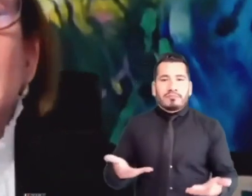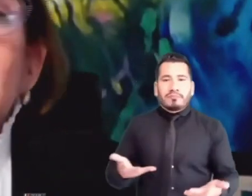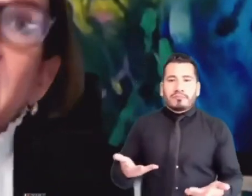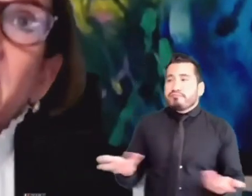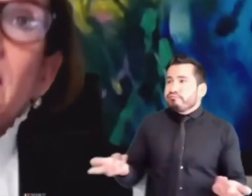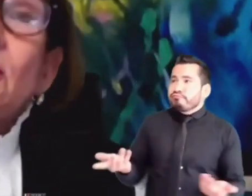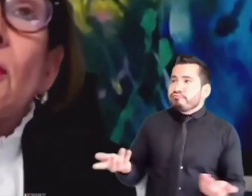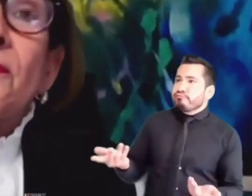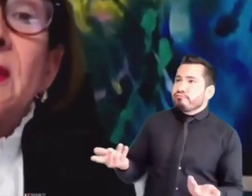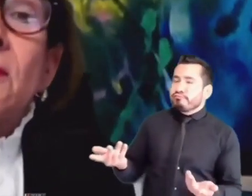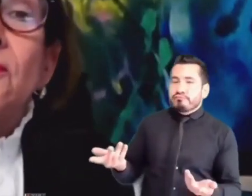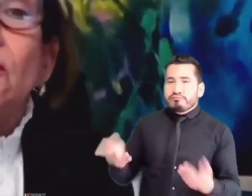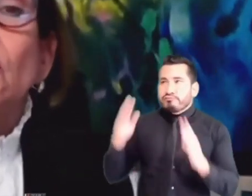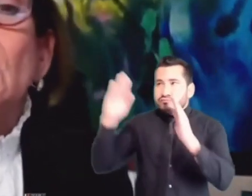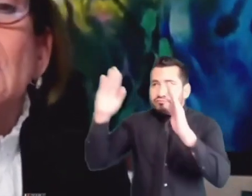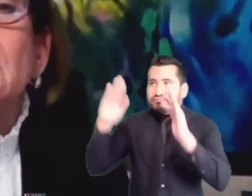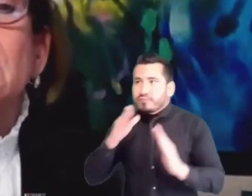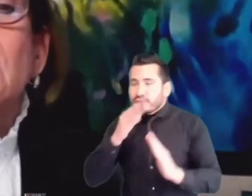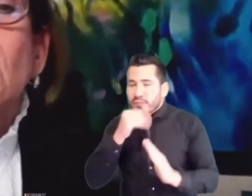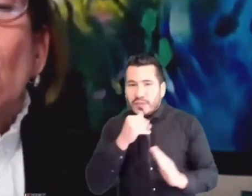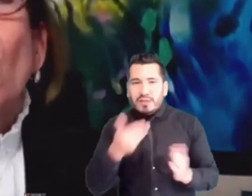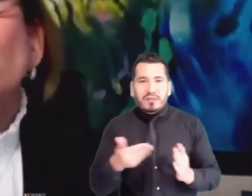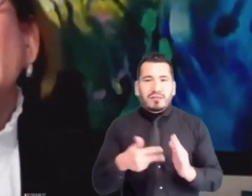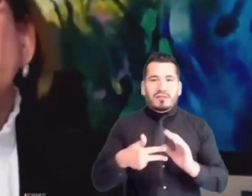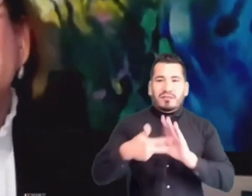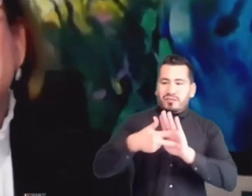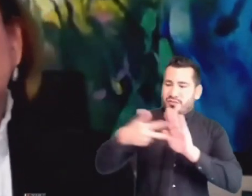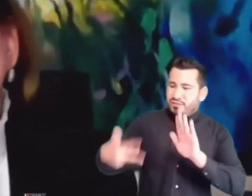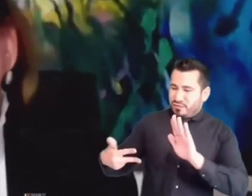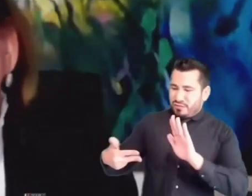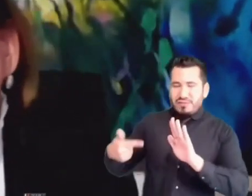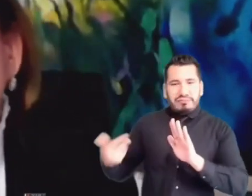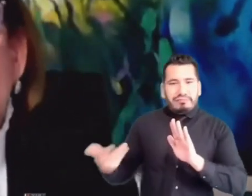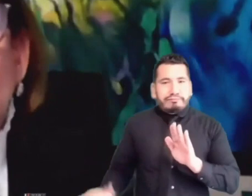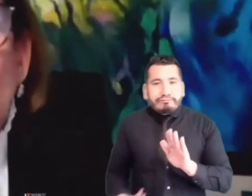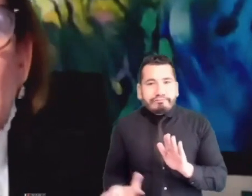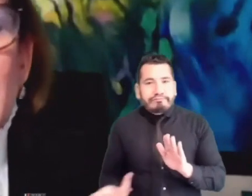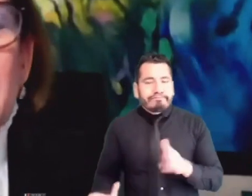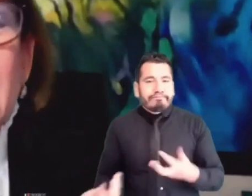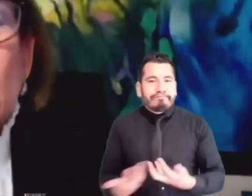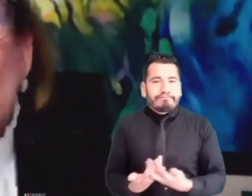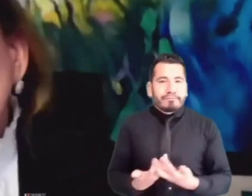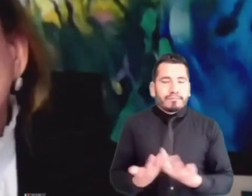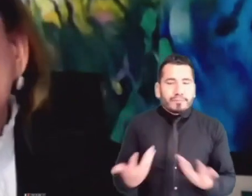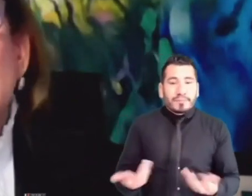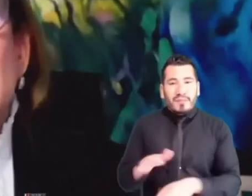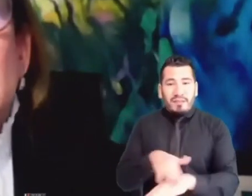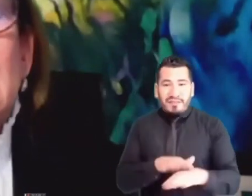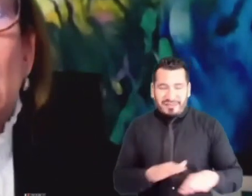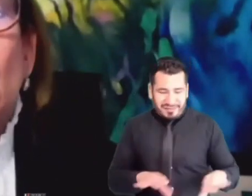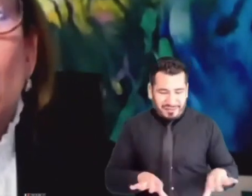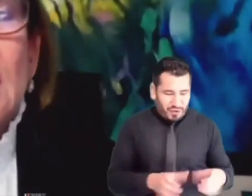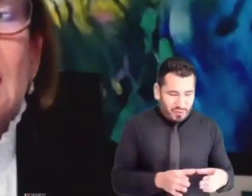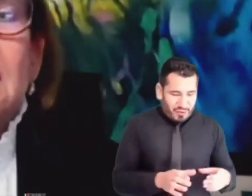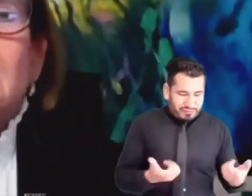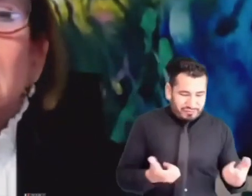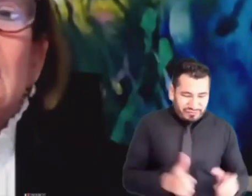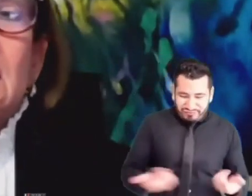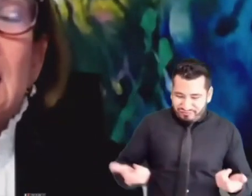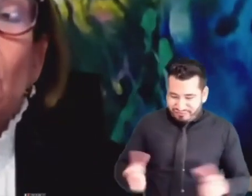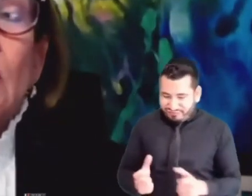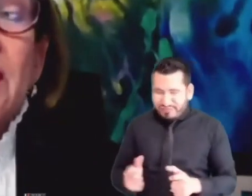en detrimento de los fines constitucionales. O muchas veces estos grupos minoritarios desconocen la ruta,